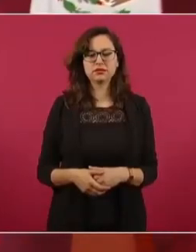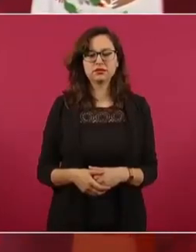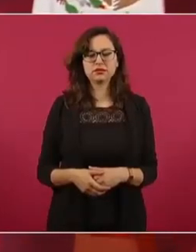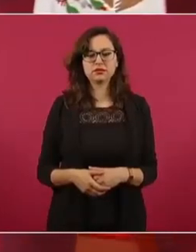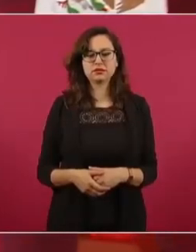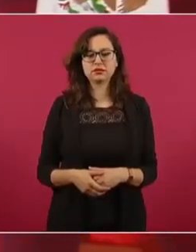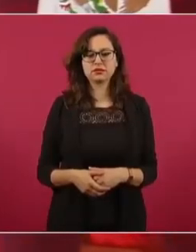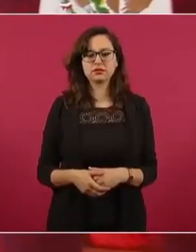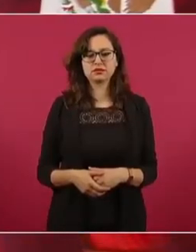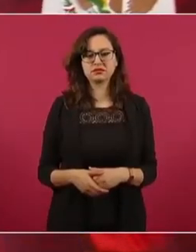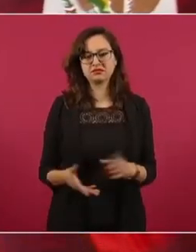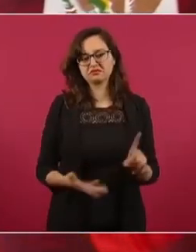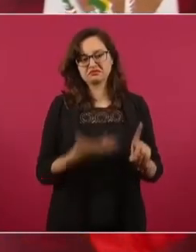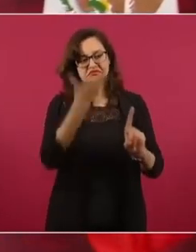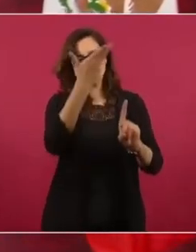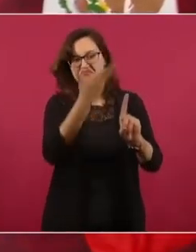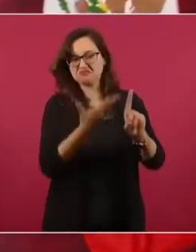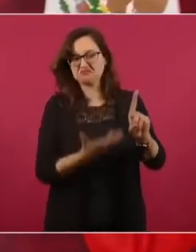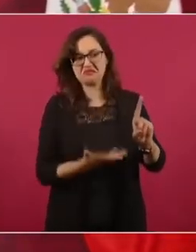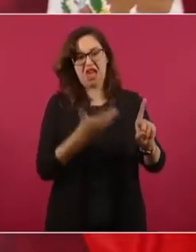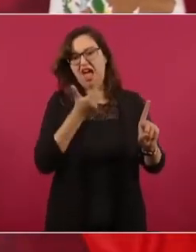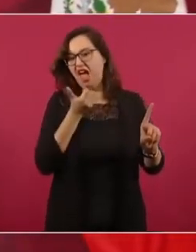conservador.